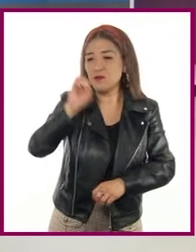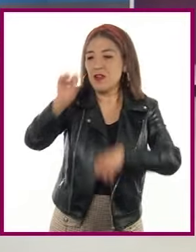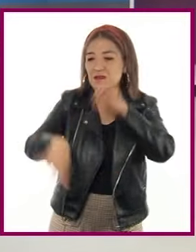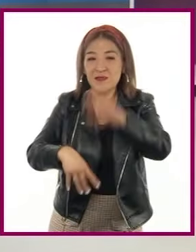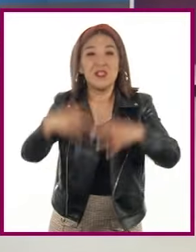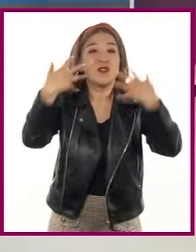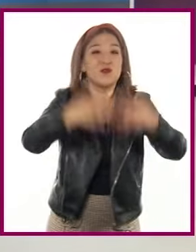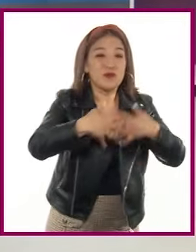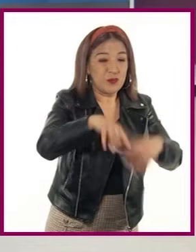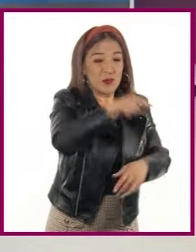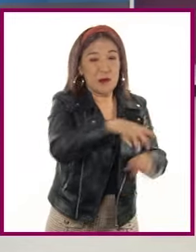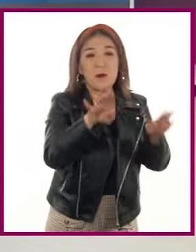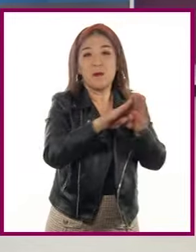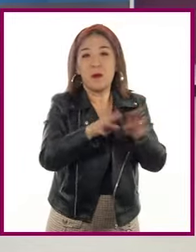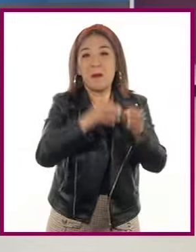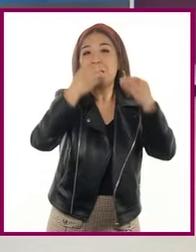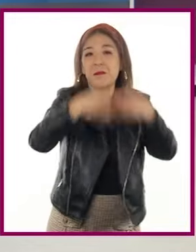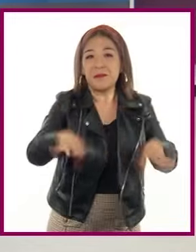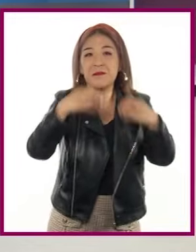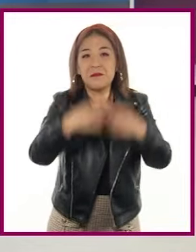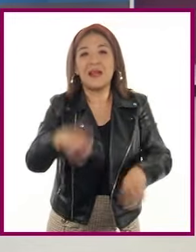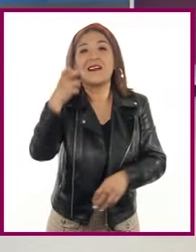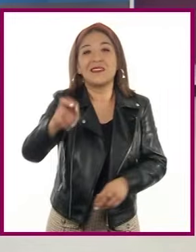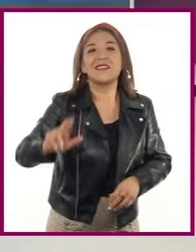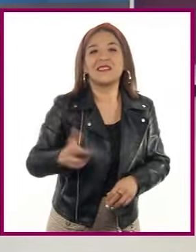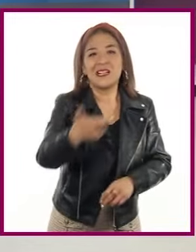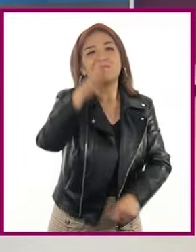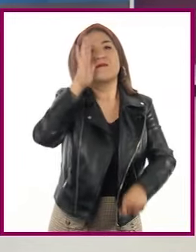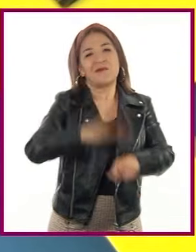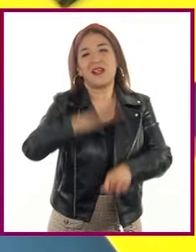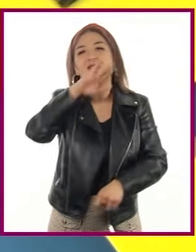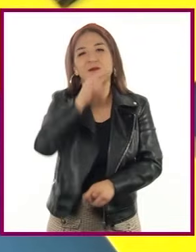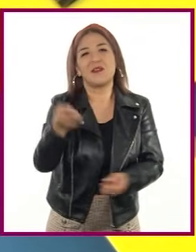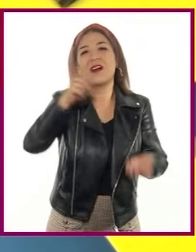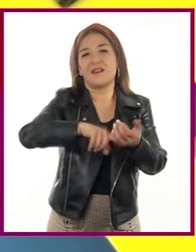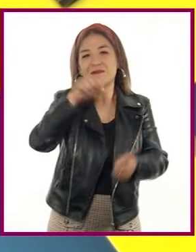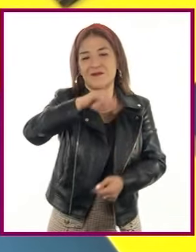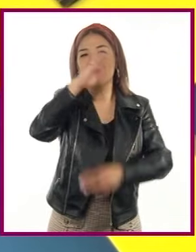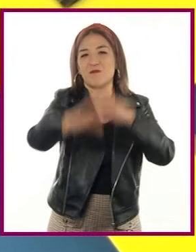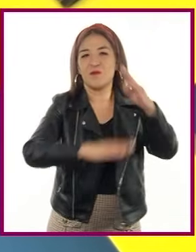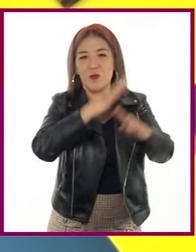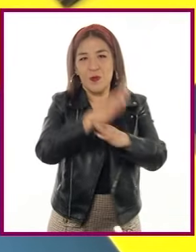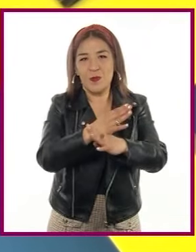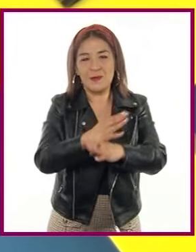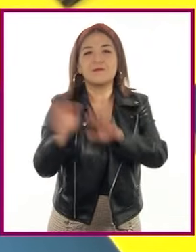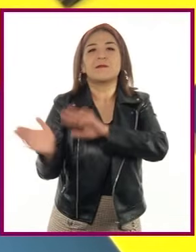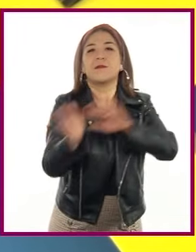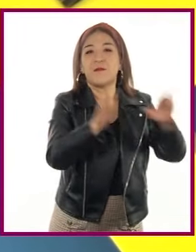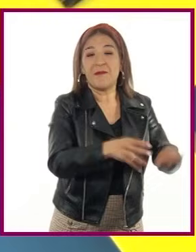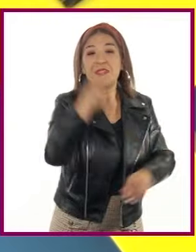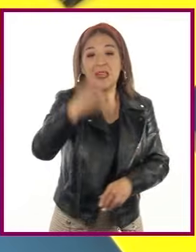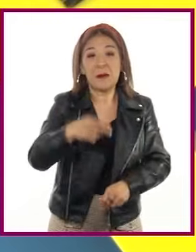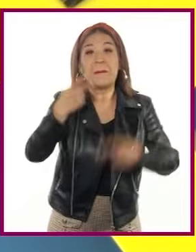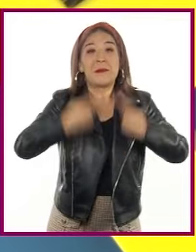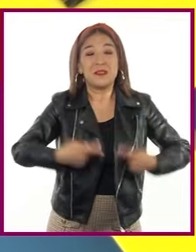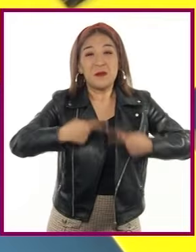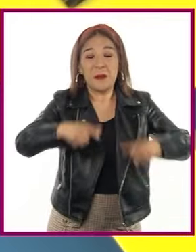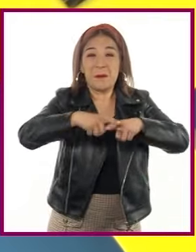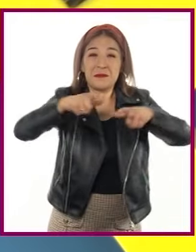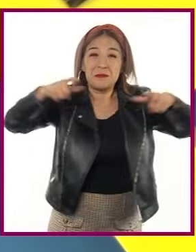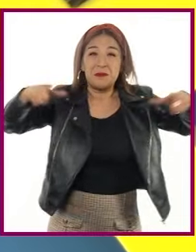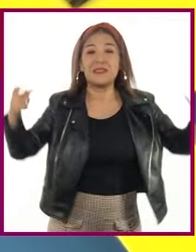industriales lo han llevado a ser uno de los ríos más contaminados en el mundo. Por otra parte, el crecimiento de la población